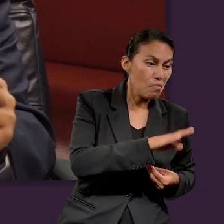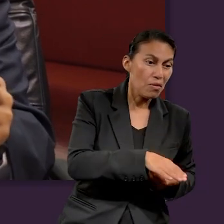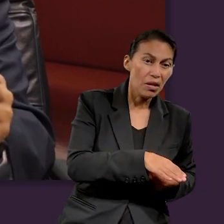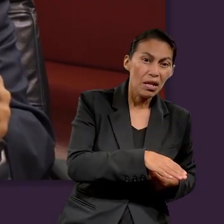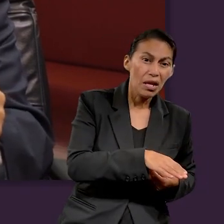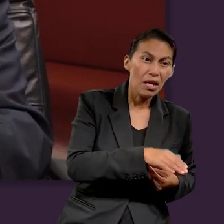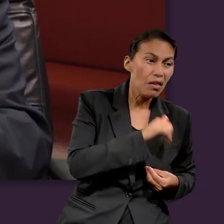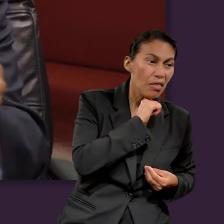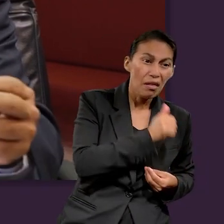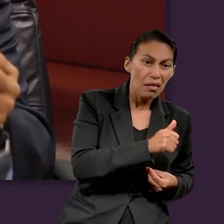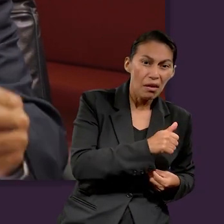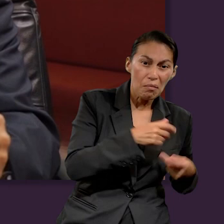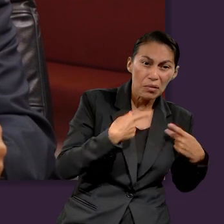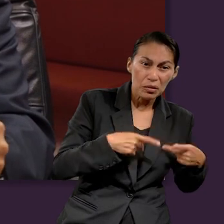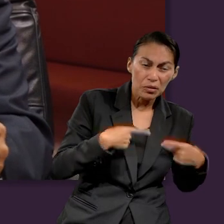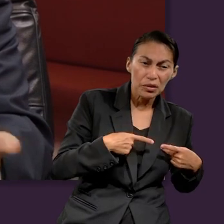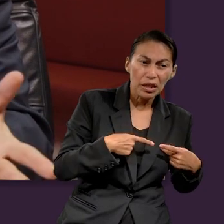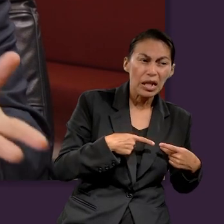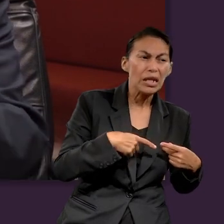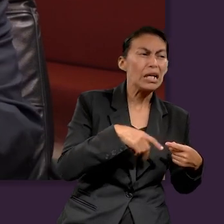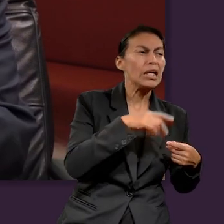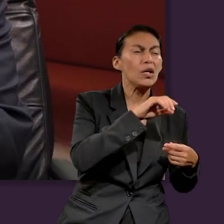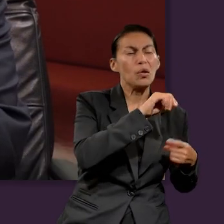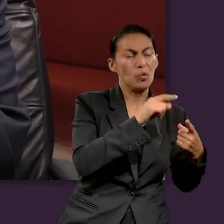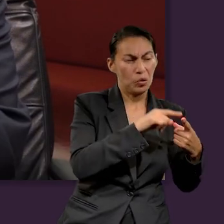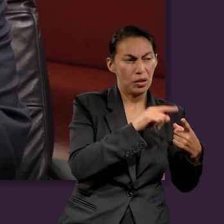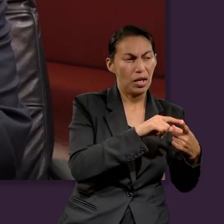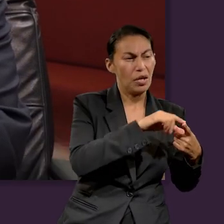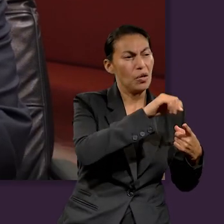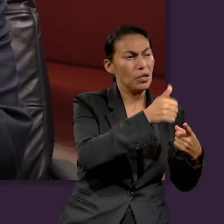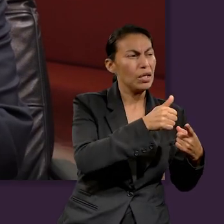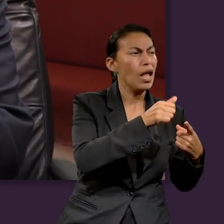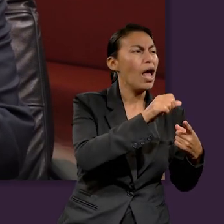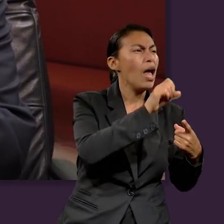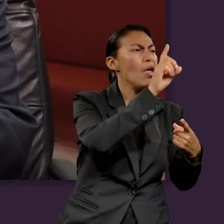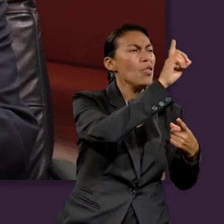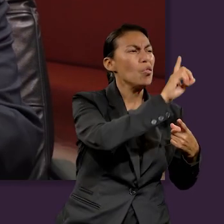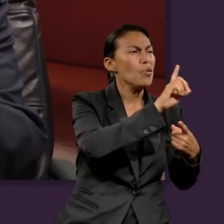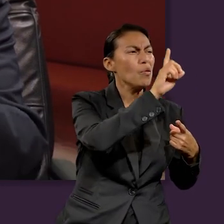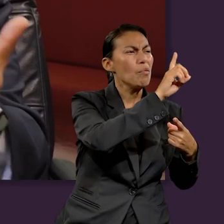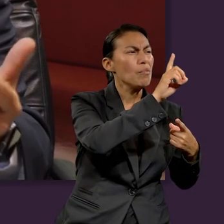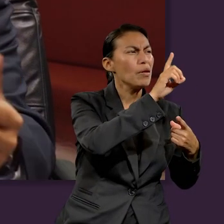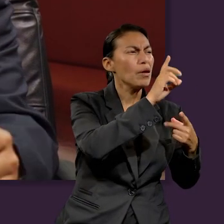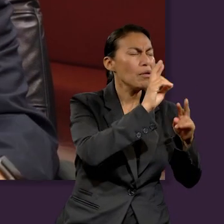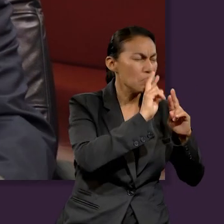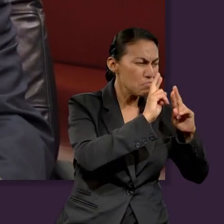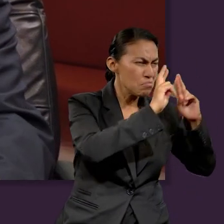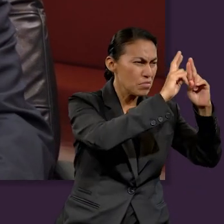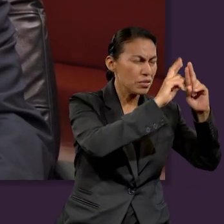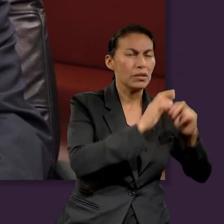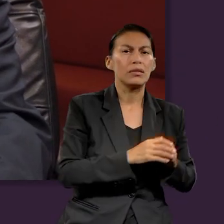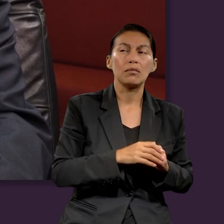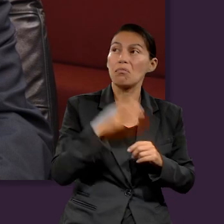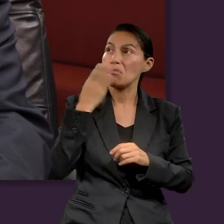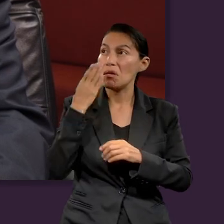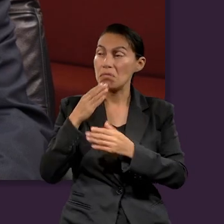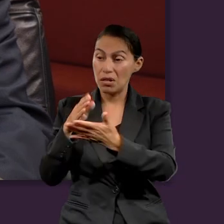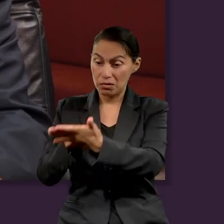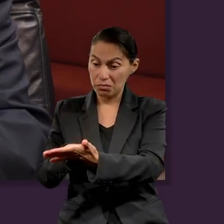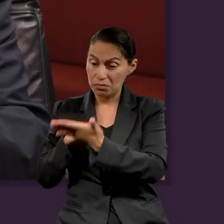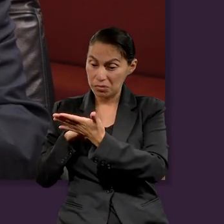adoración en el falso día, no establecido en las Escrituras, sino por un falso sistema religioso.